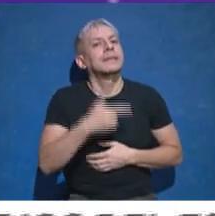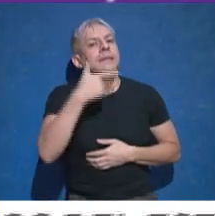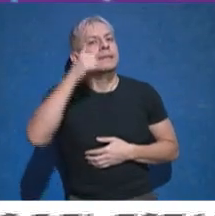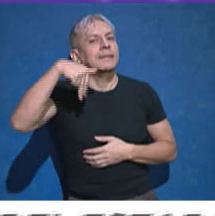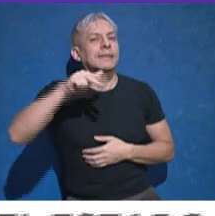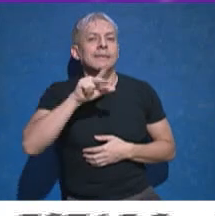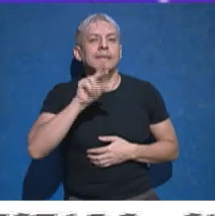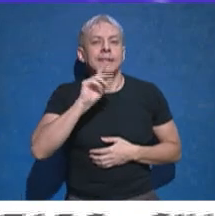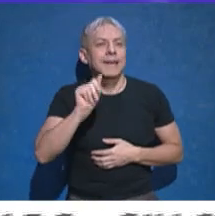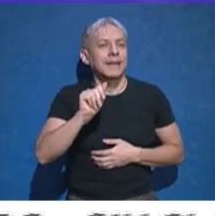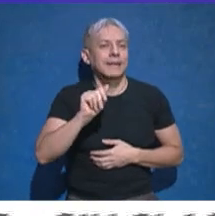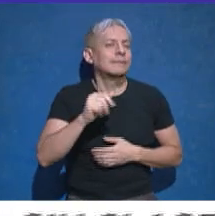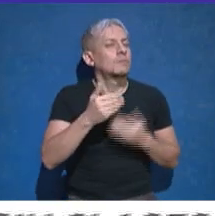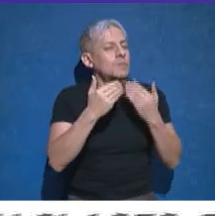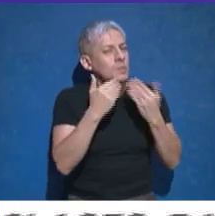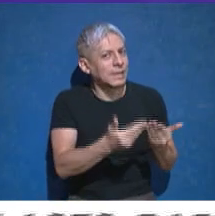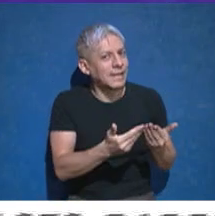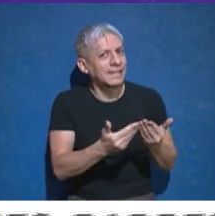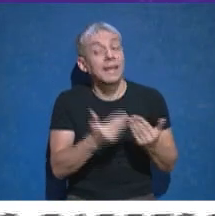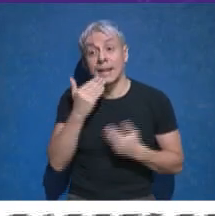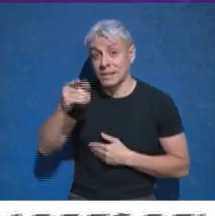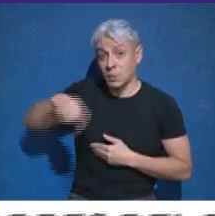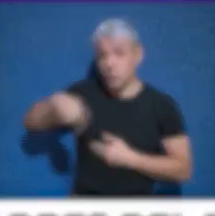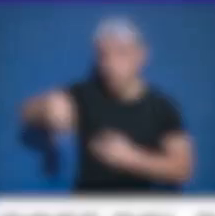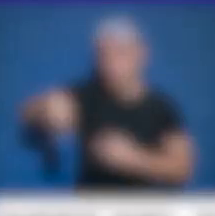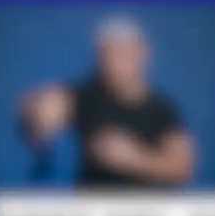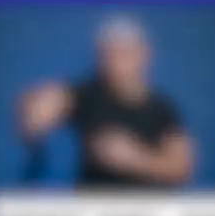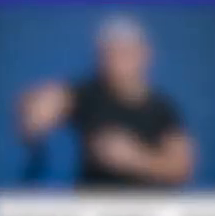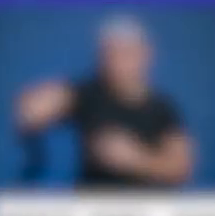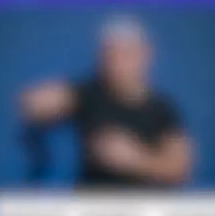amable. Muchas gracias a ustedes. Hasta luego.